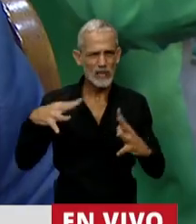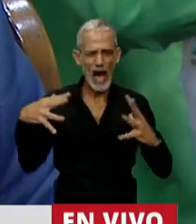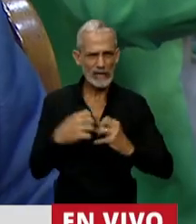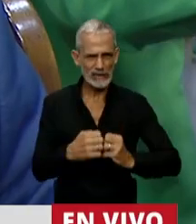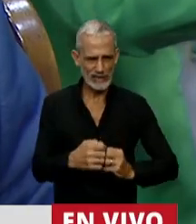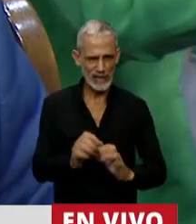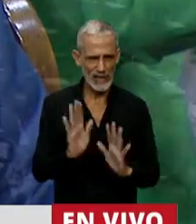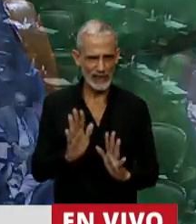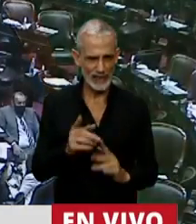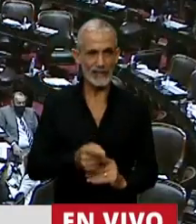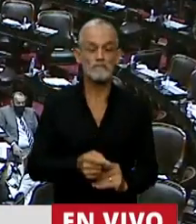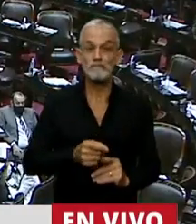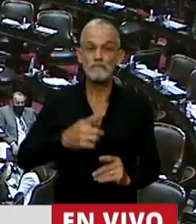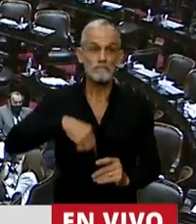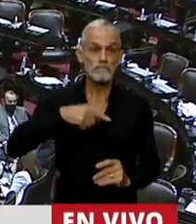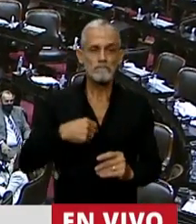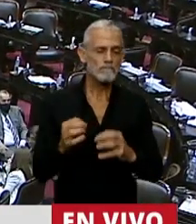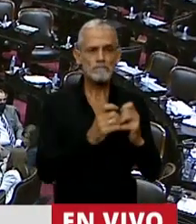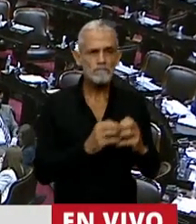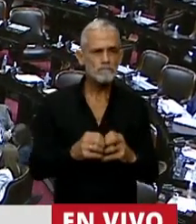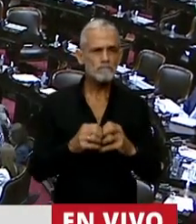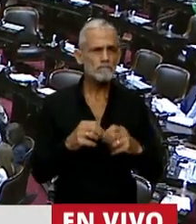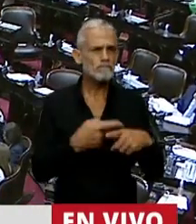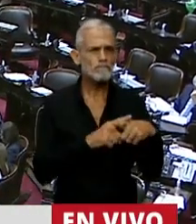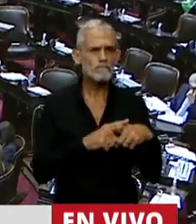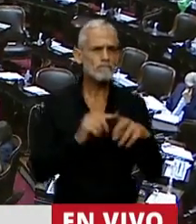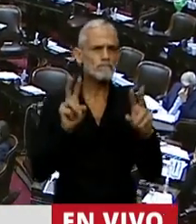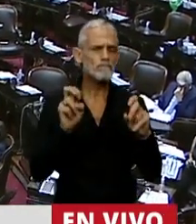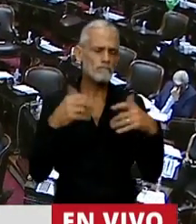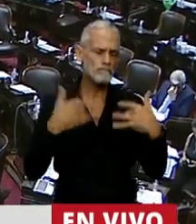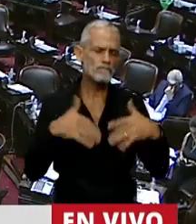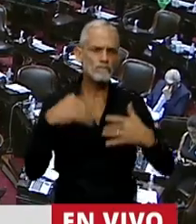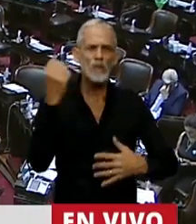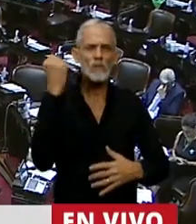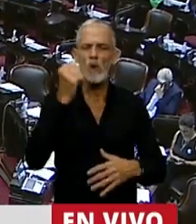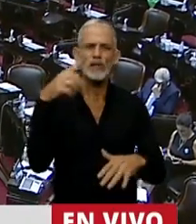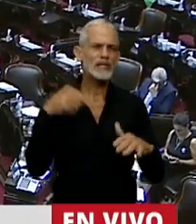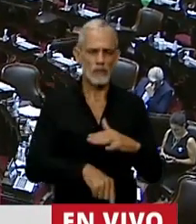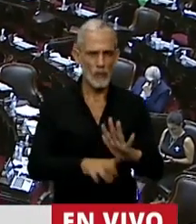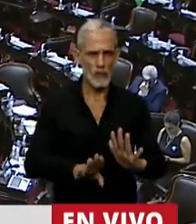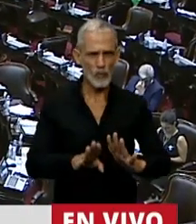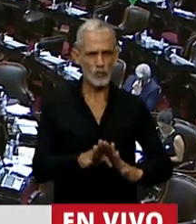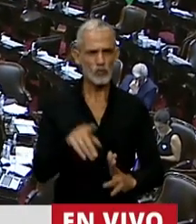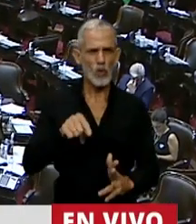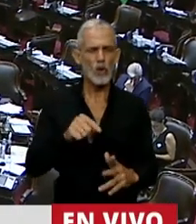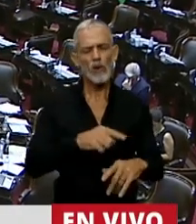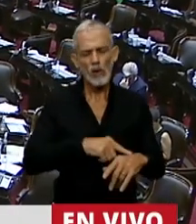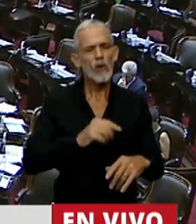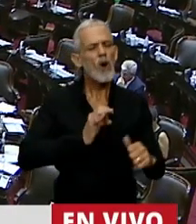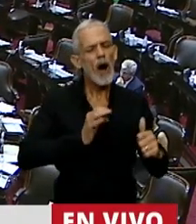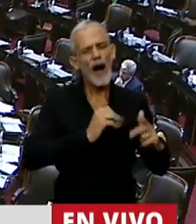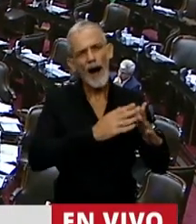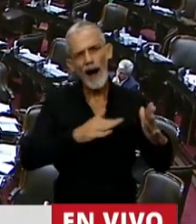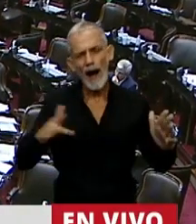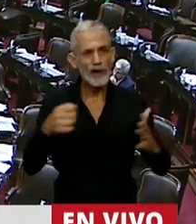Señor presidente, estamos discutiendo un tema muy importante y profundo, que lleva largas décadas